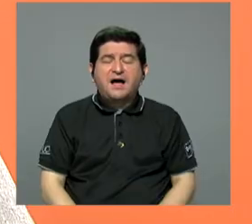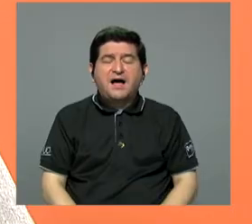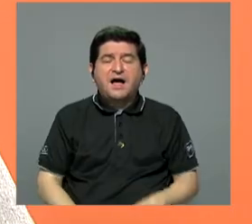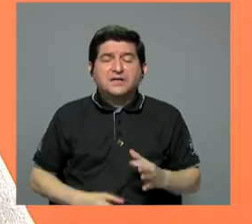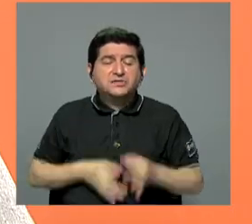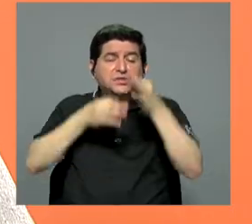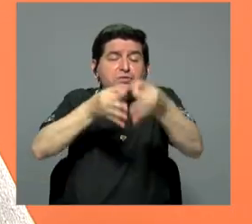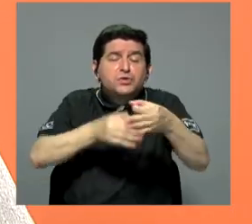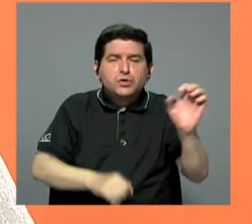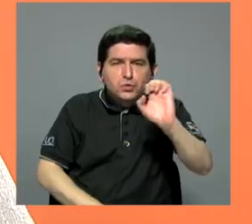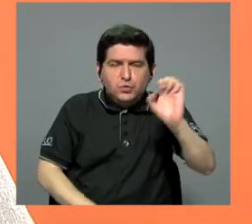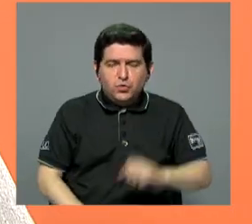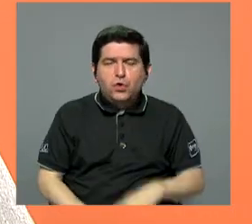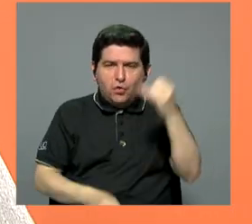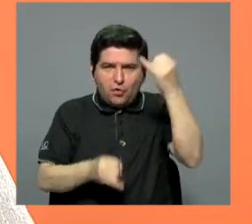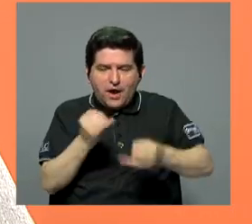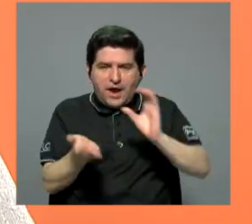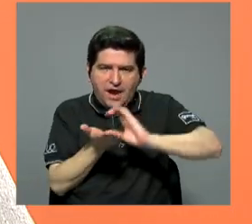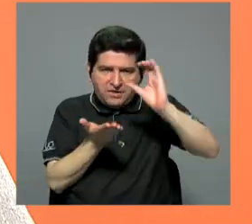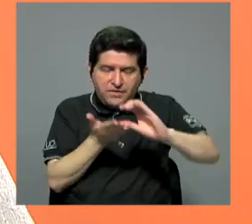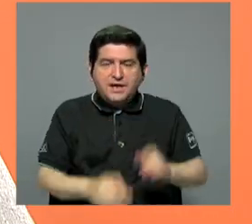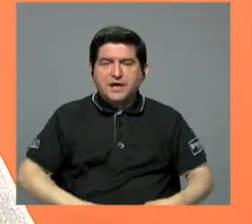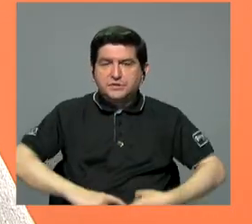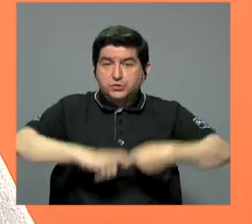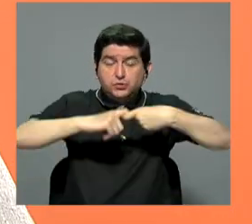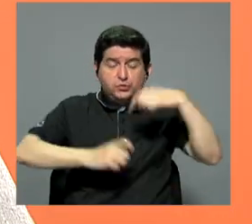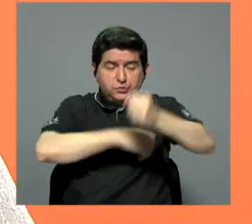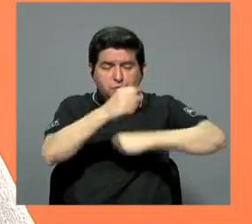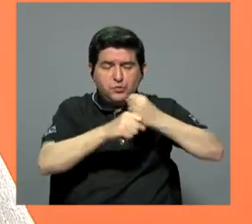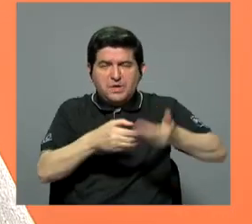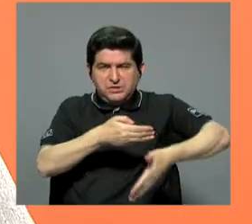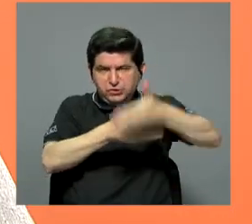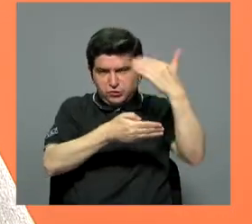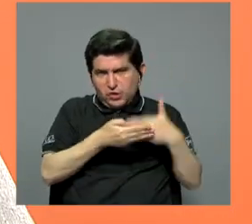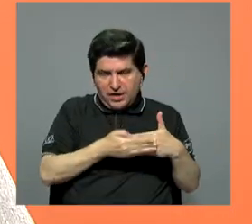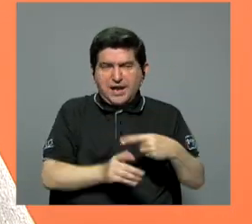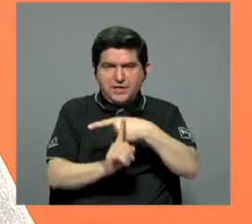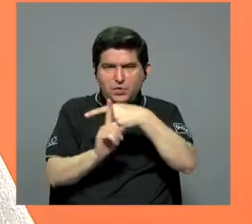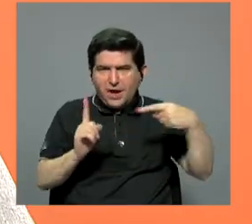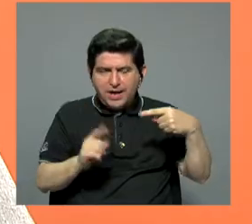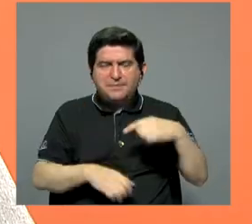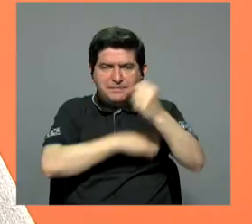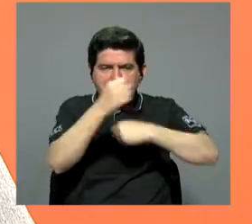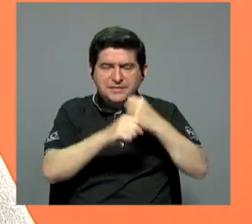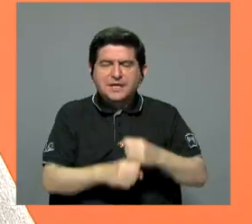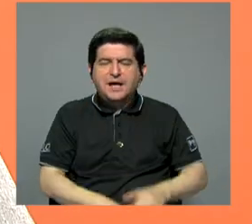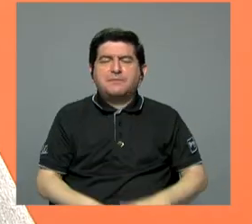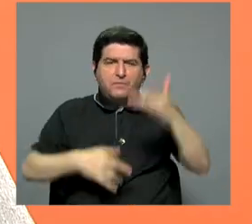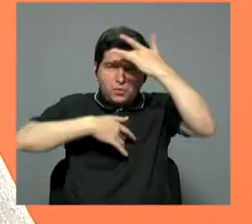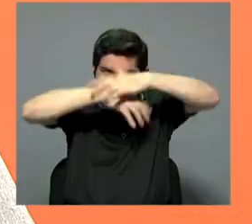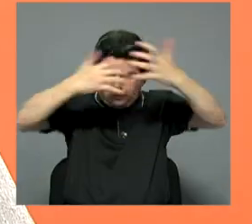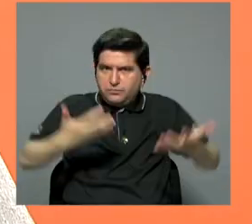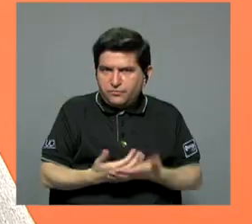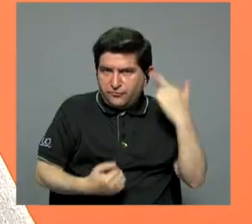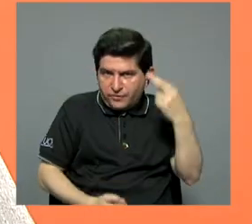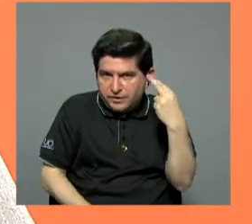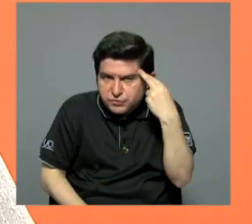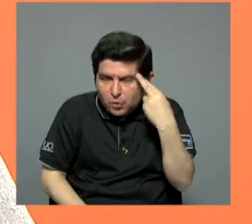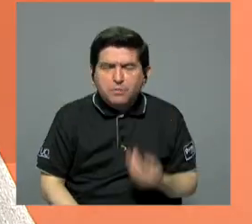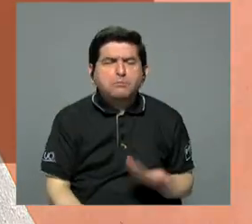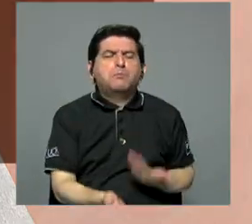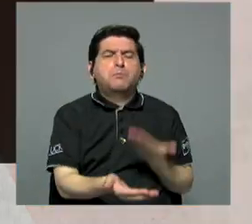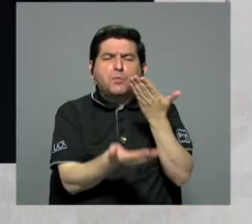del curso lectivo. Recordemos que porque una suspensión el año pasado a mitad de año por la pandemia y se retomó entonces o se